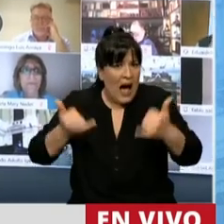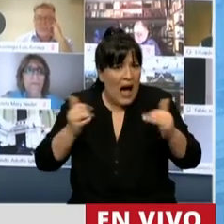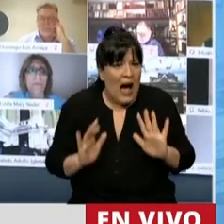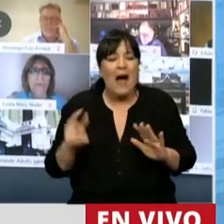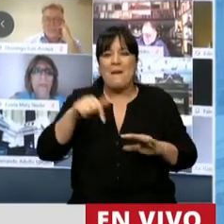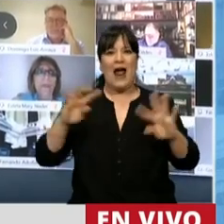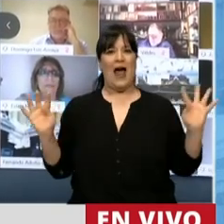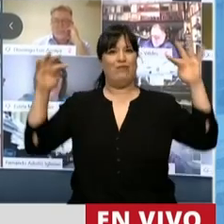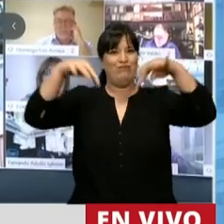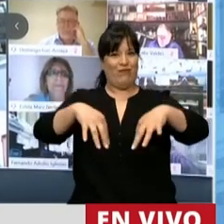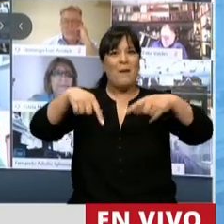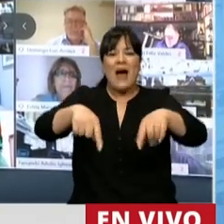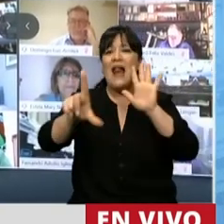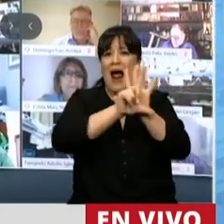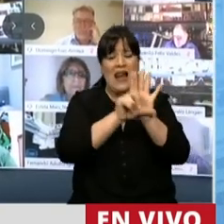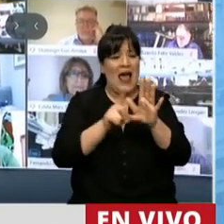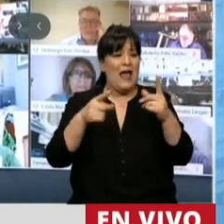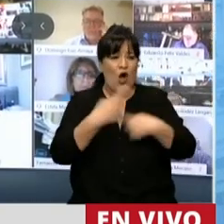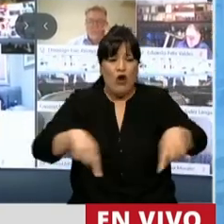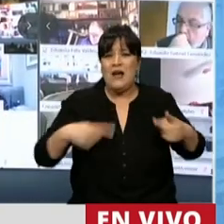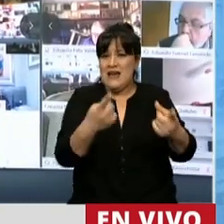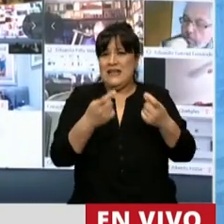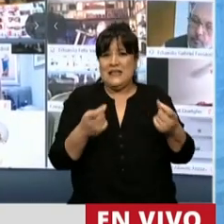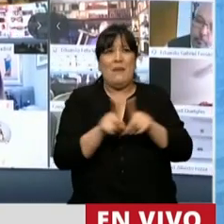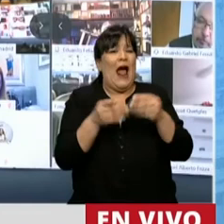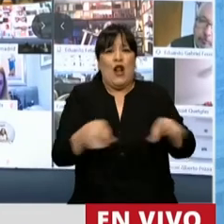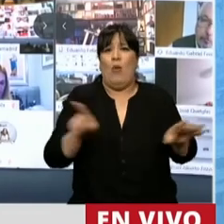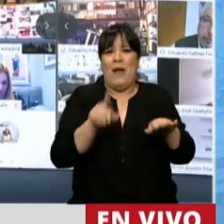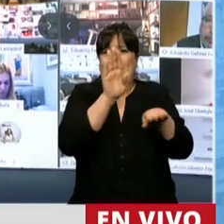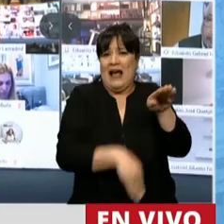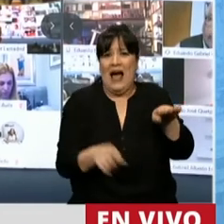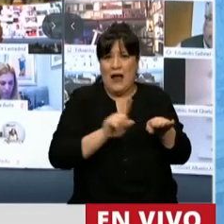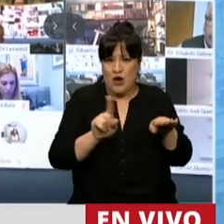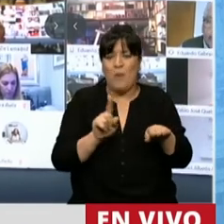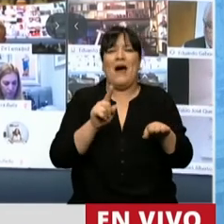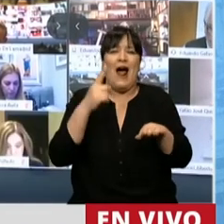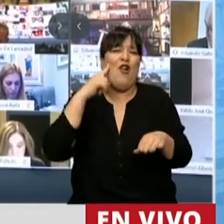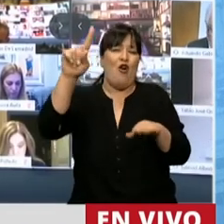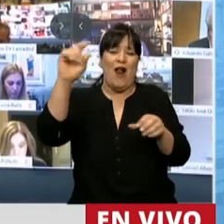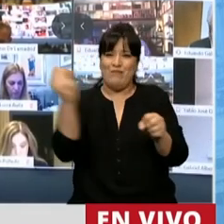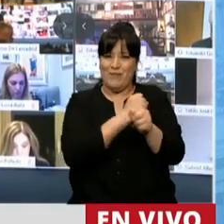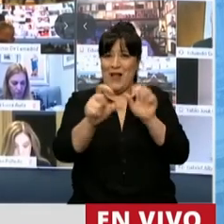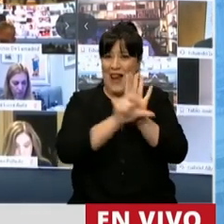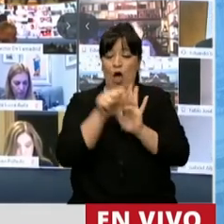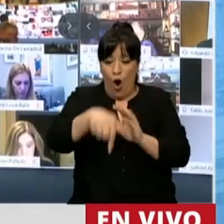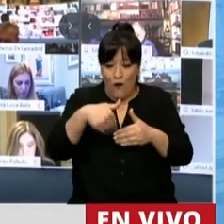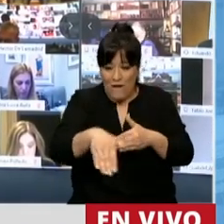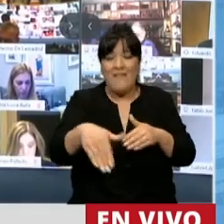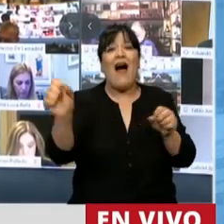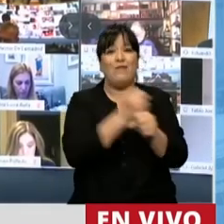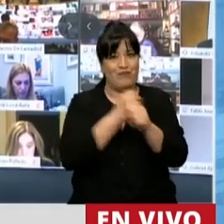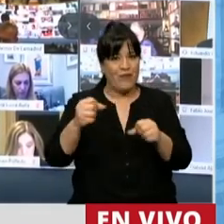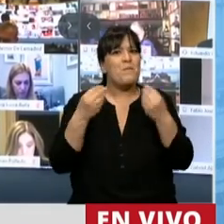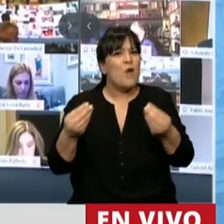a este Congreso para que estas leyes tan necesarias no pierdan Estado y se transformen en realidad. Hoy sancionaremos una ley que constituya una